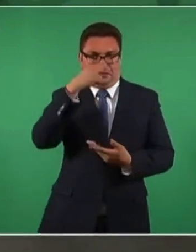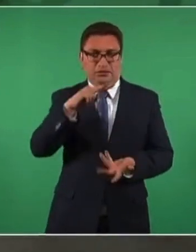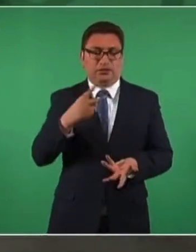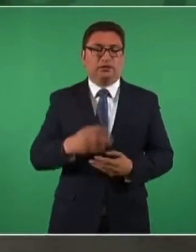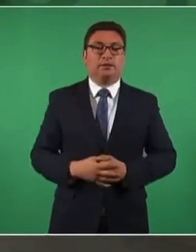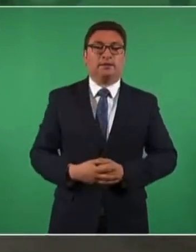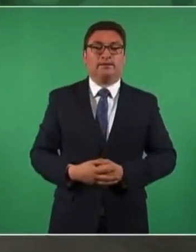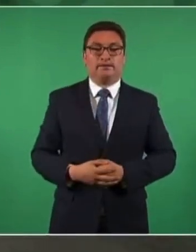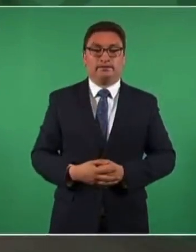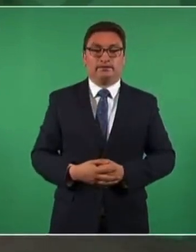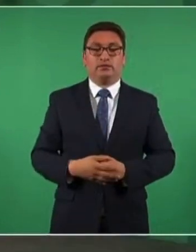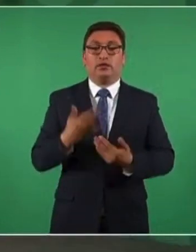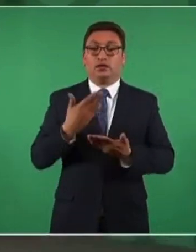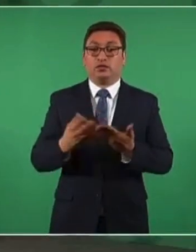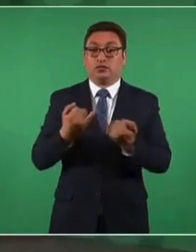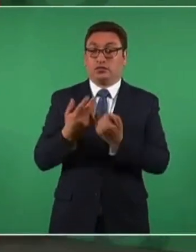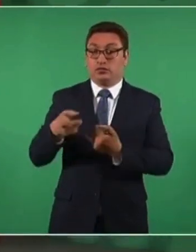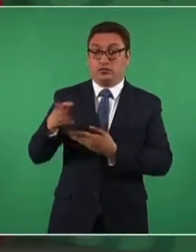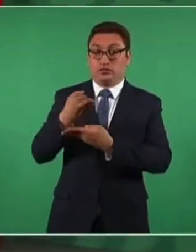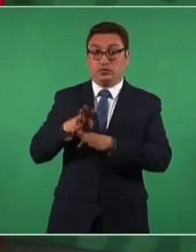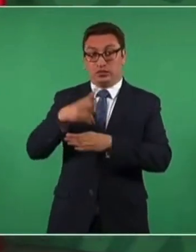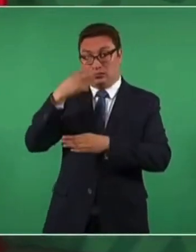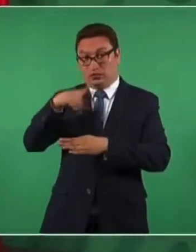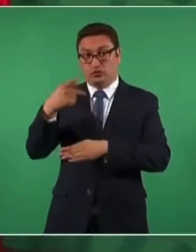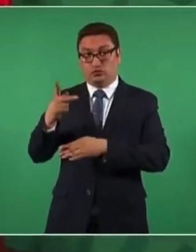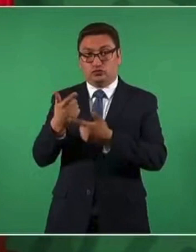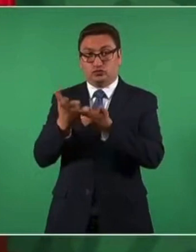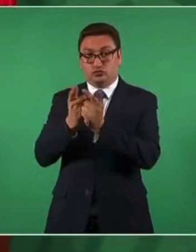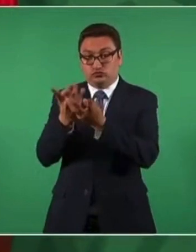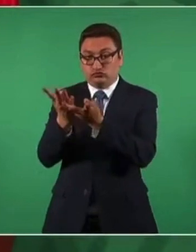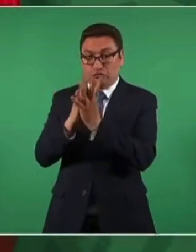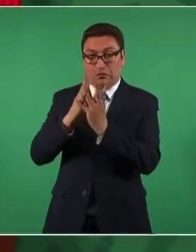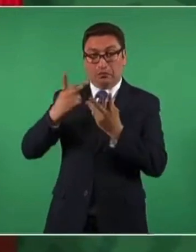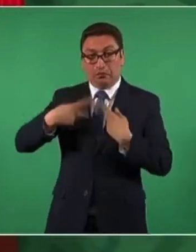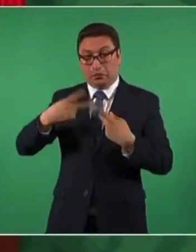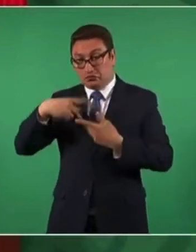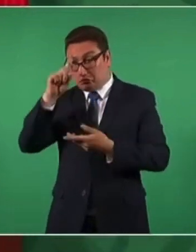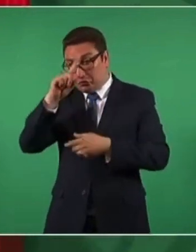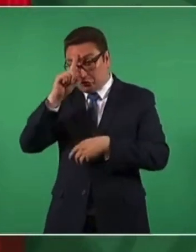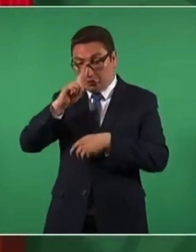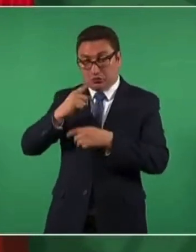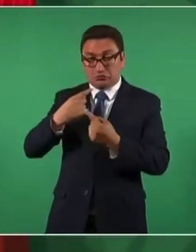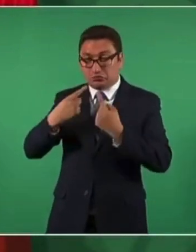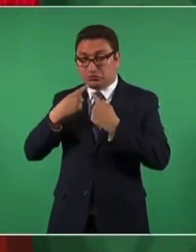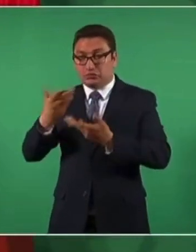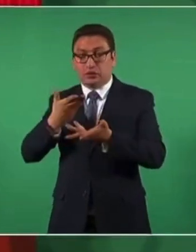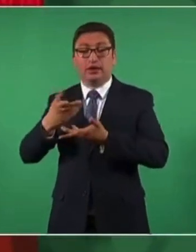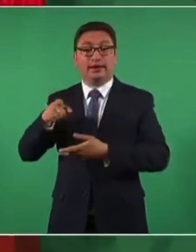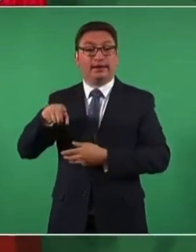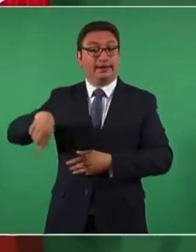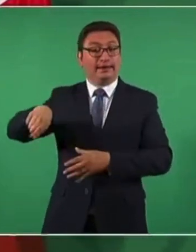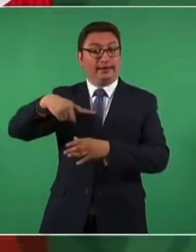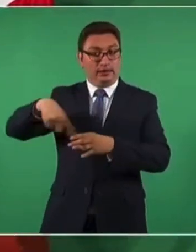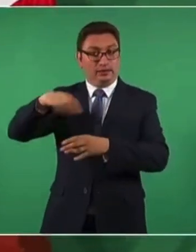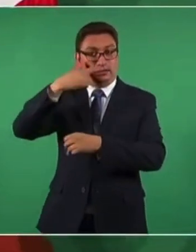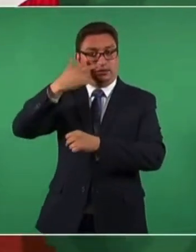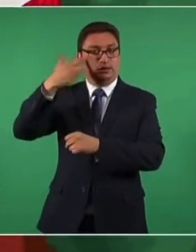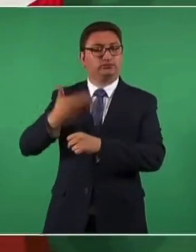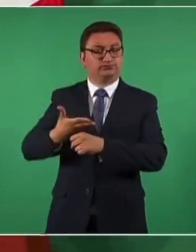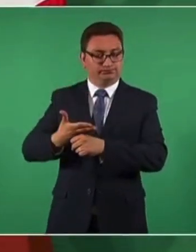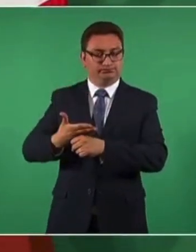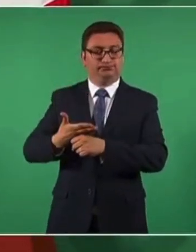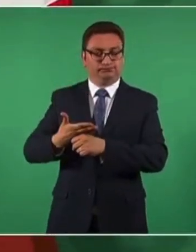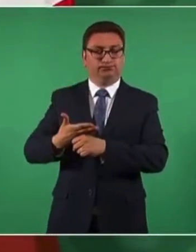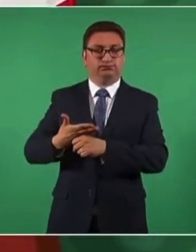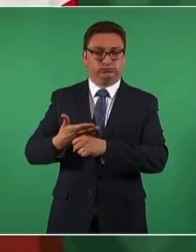consejeros del Banco de México tienen también como responsabilidad